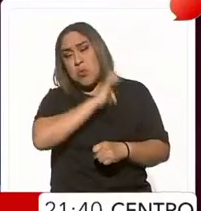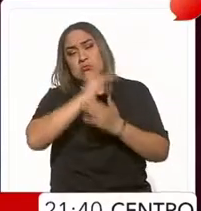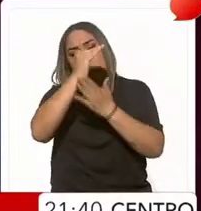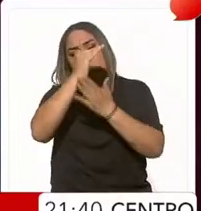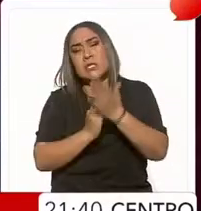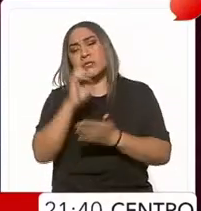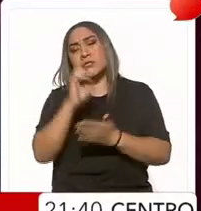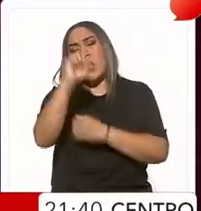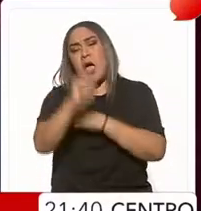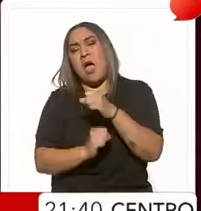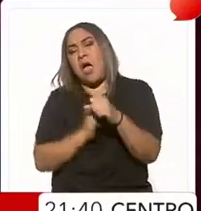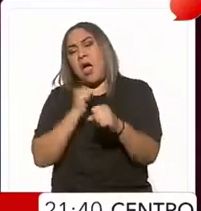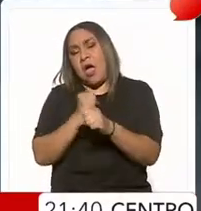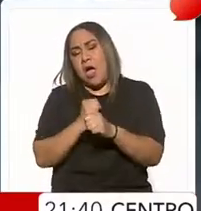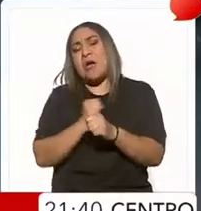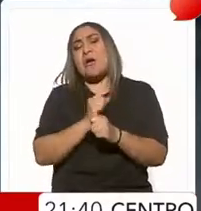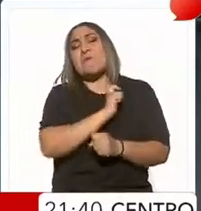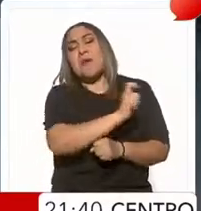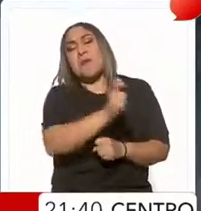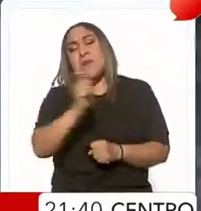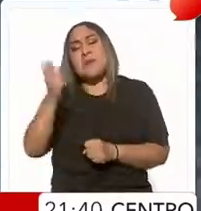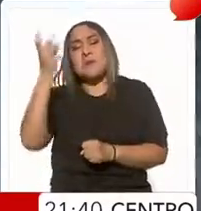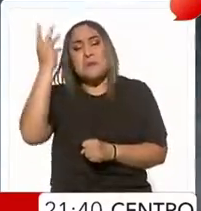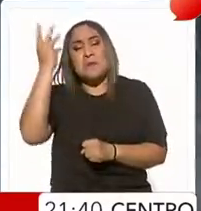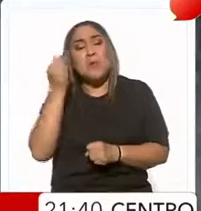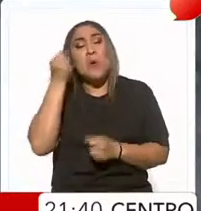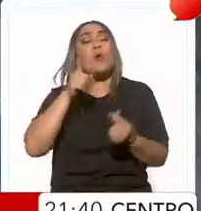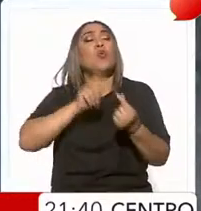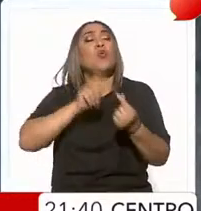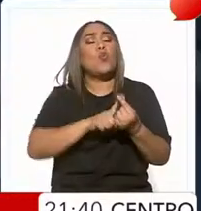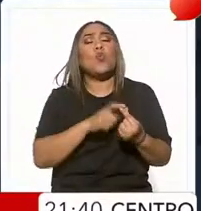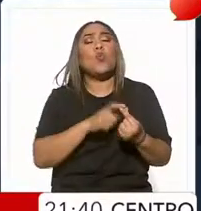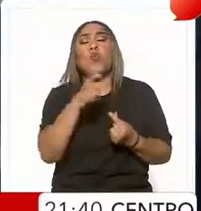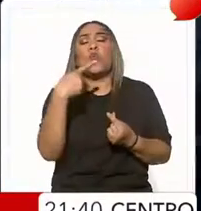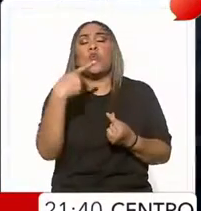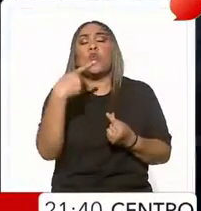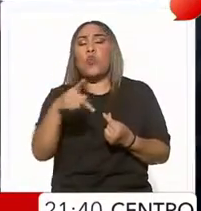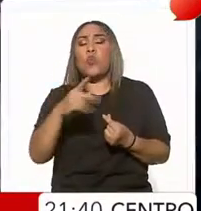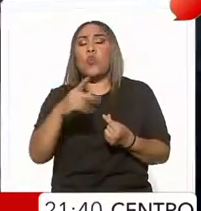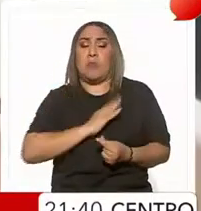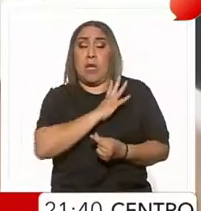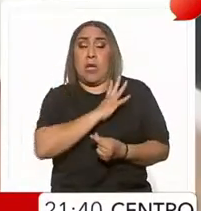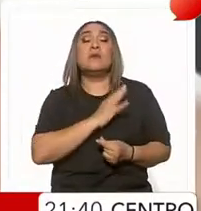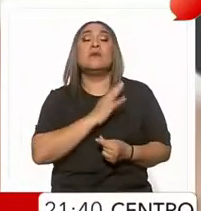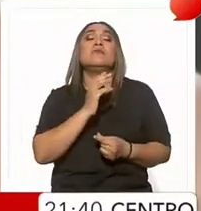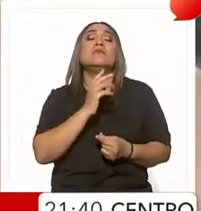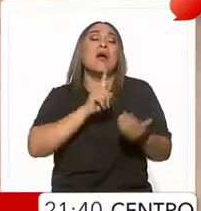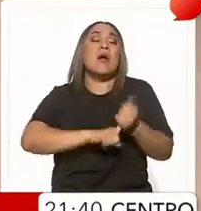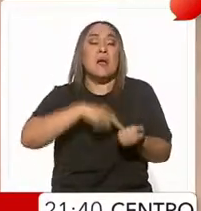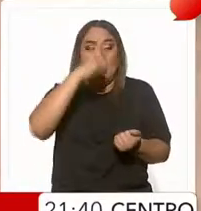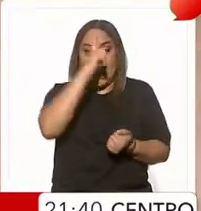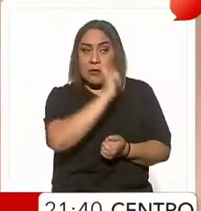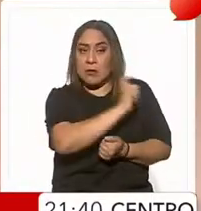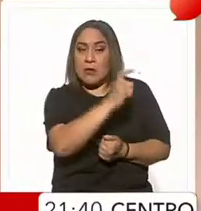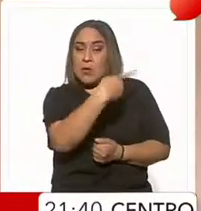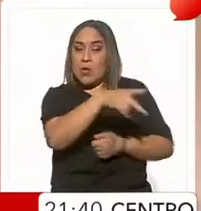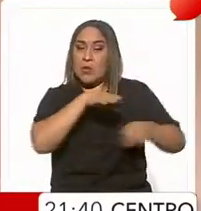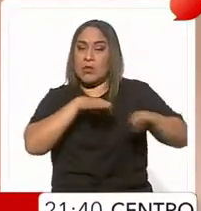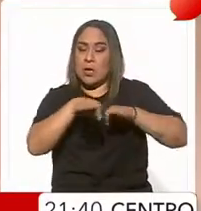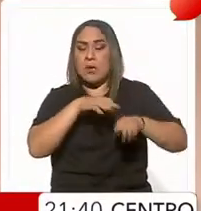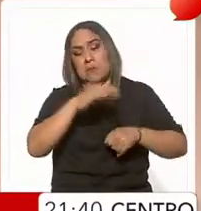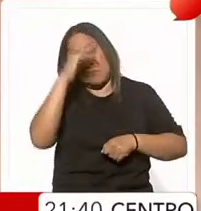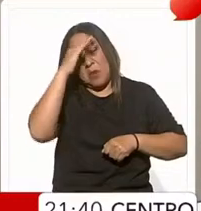la entrega de pensiones, ya que gran parte del gasto corriente del bienestar se utiliza para pagar a los servidores de la nación y propuso su